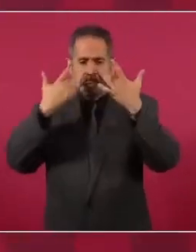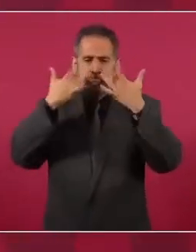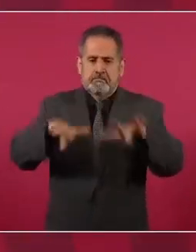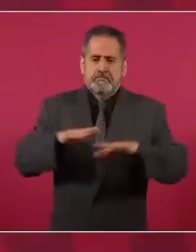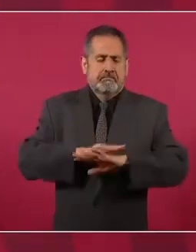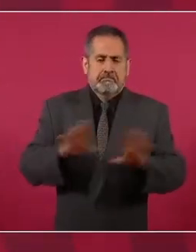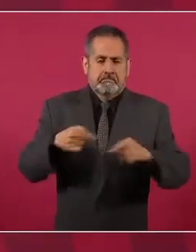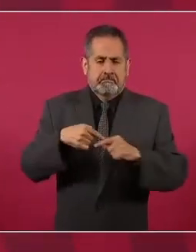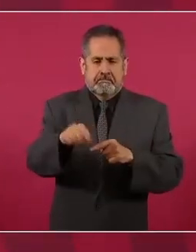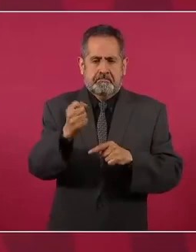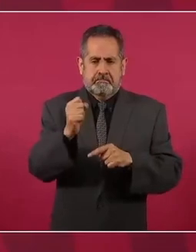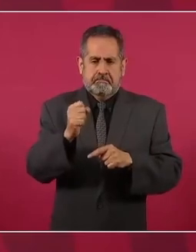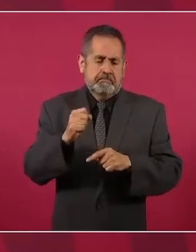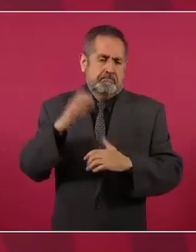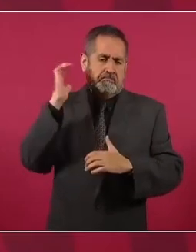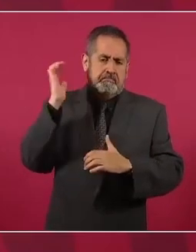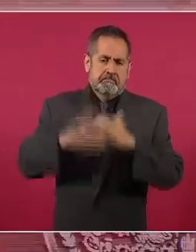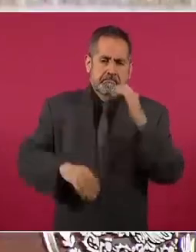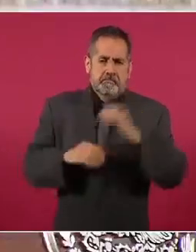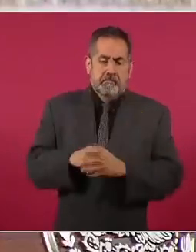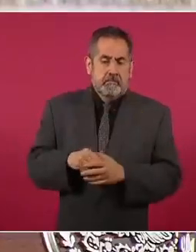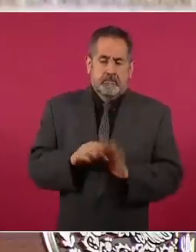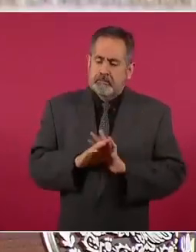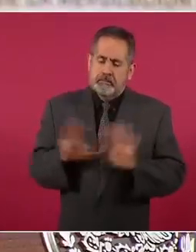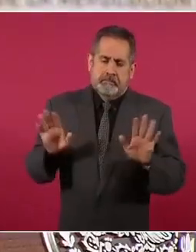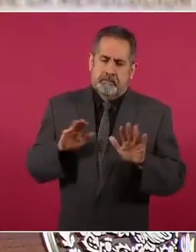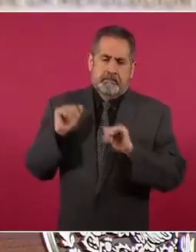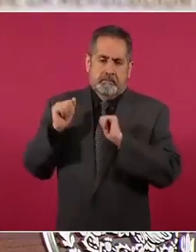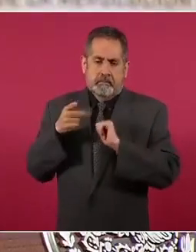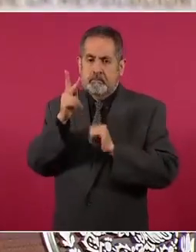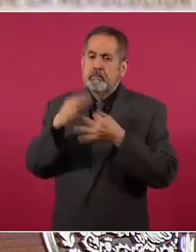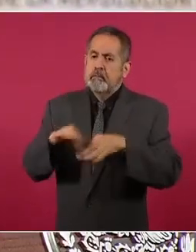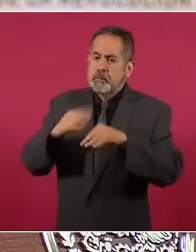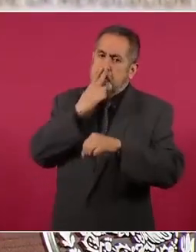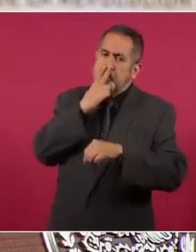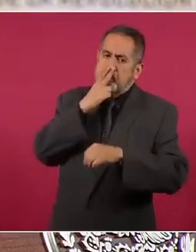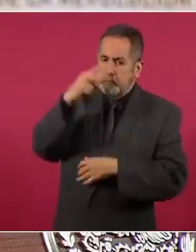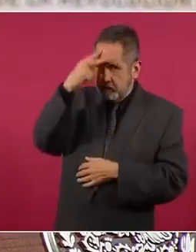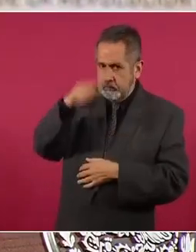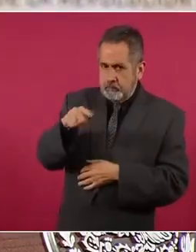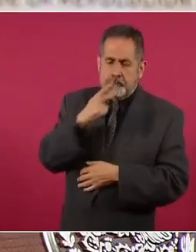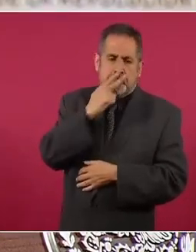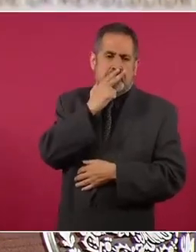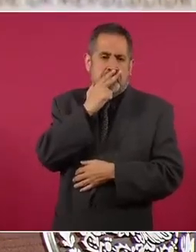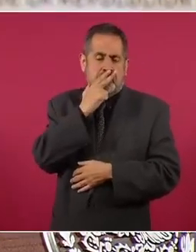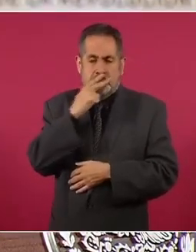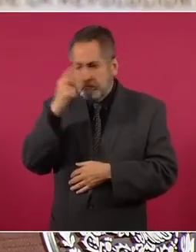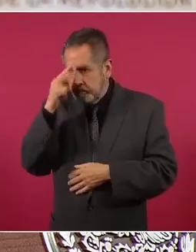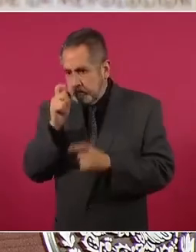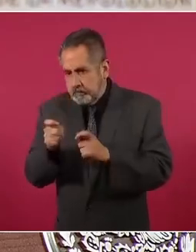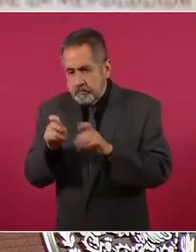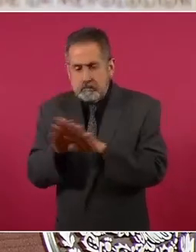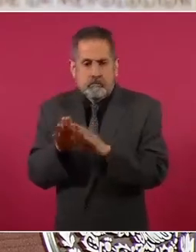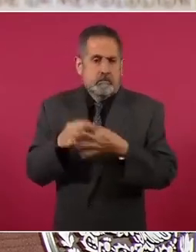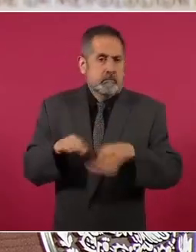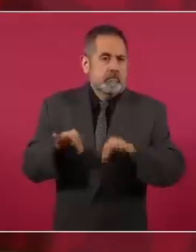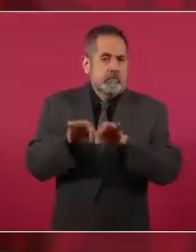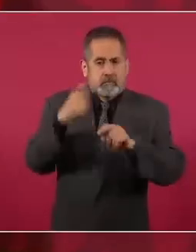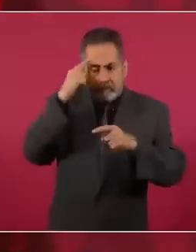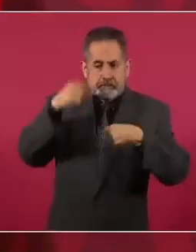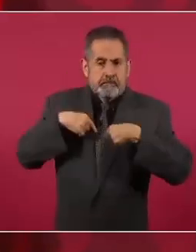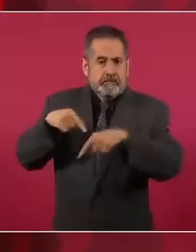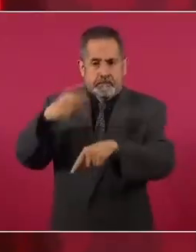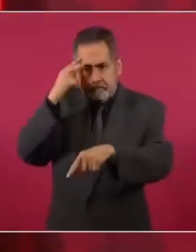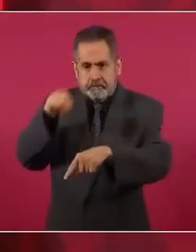finales de septiembre, pero sí me importa mucho México, mucho, mucho, mucho, y me importa mucho